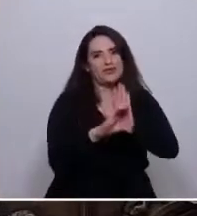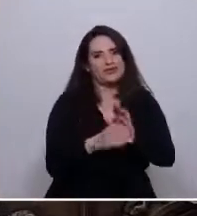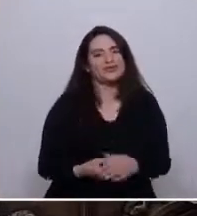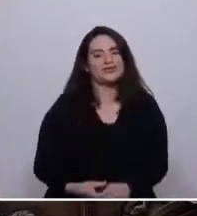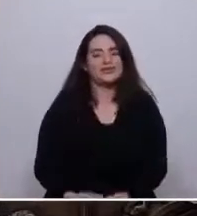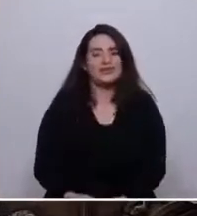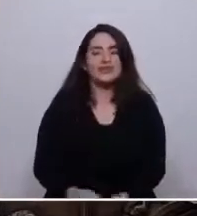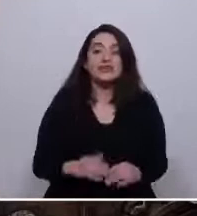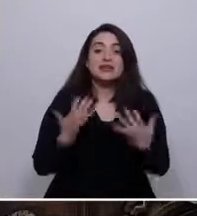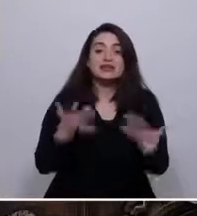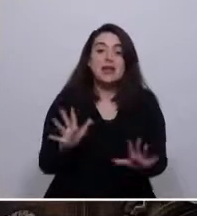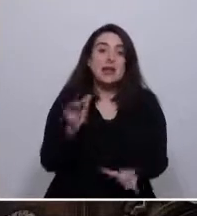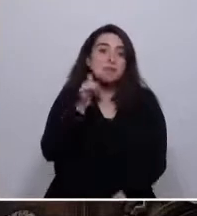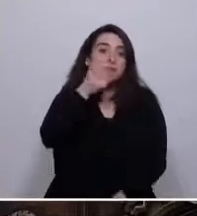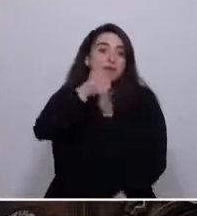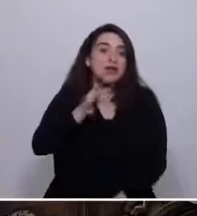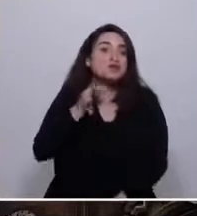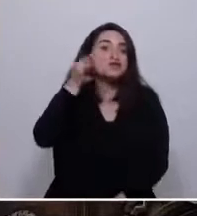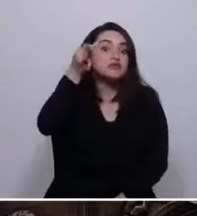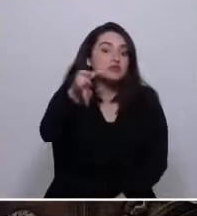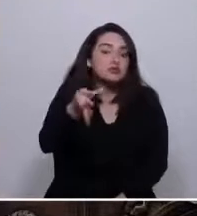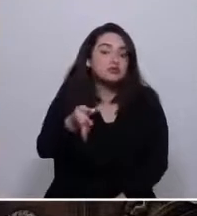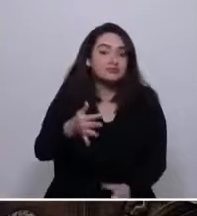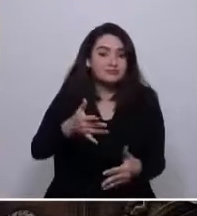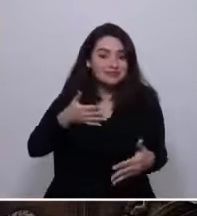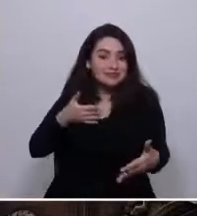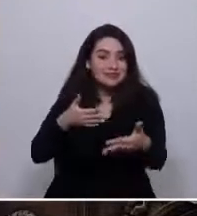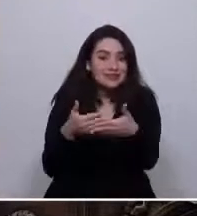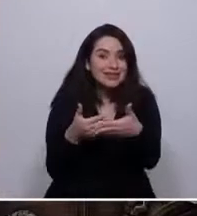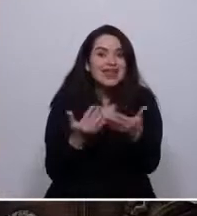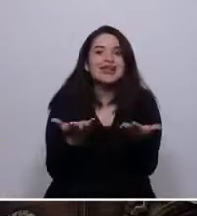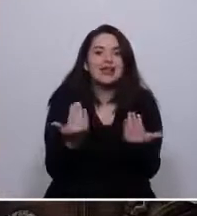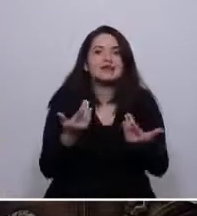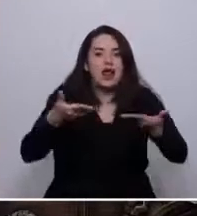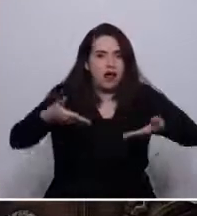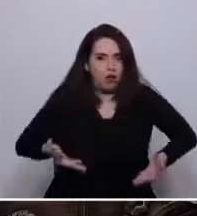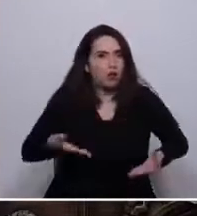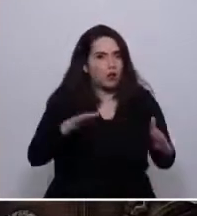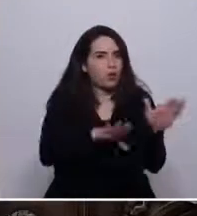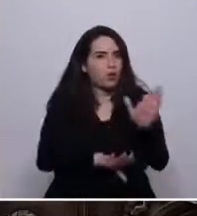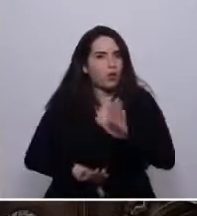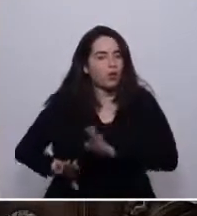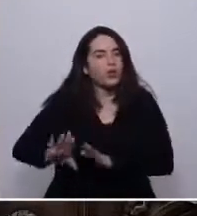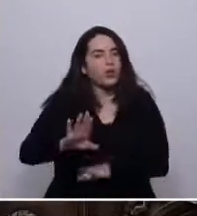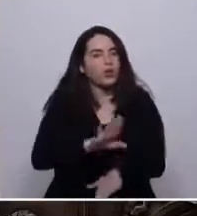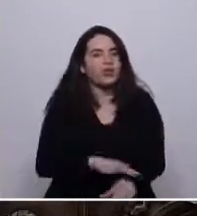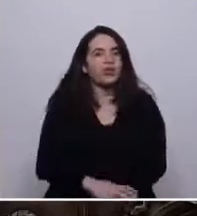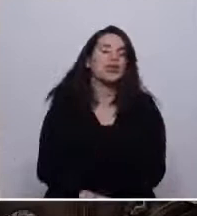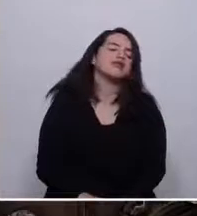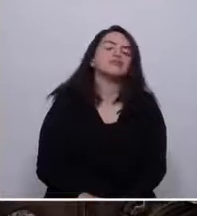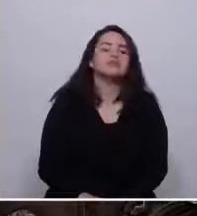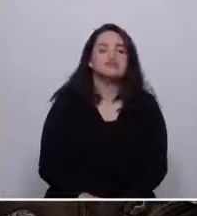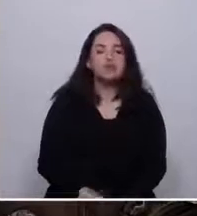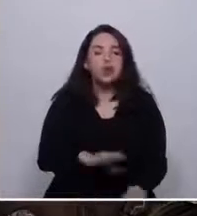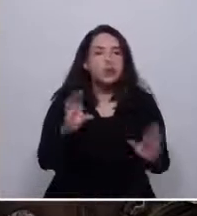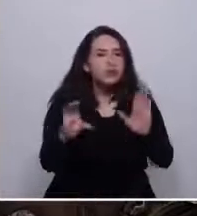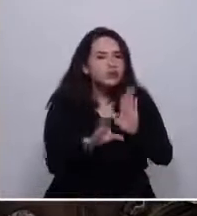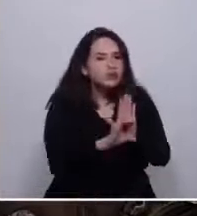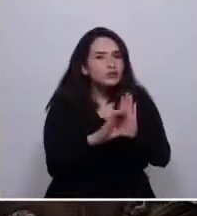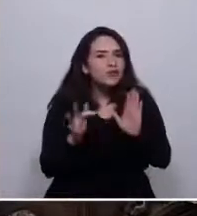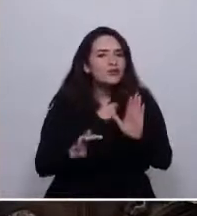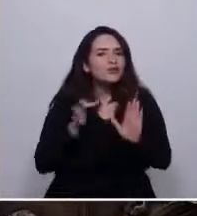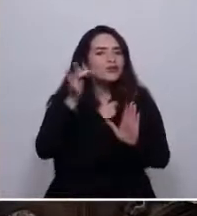vendrá el mañana, pero para que llegue es necesario cuidar el presente. Ni constitución ni futuro